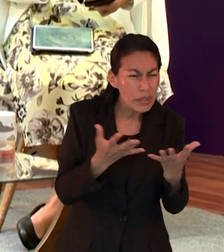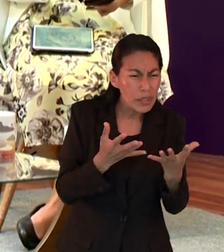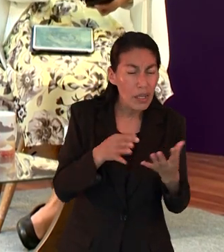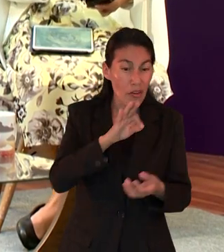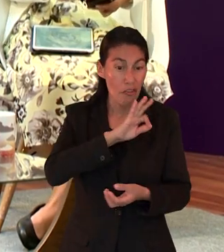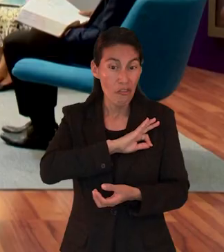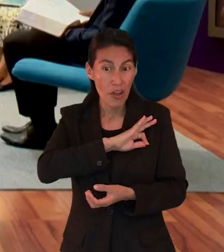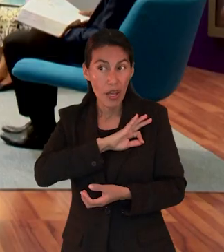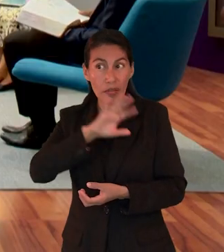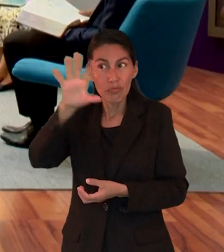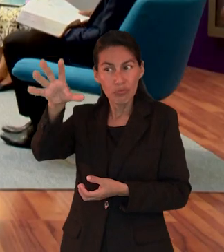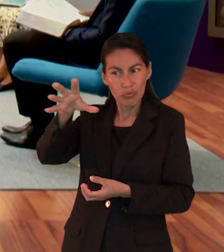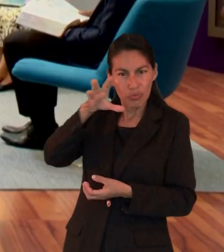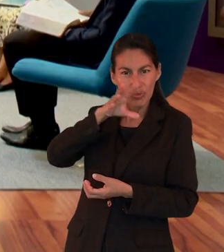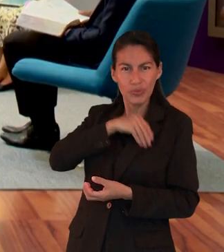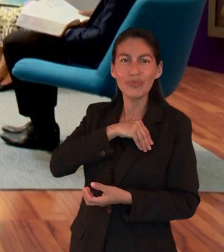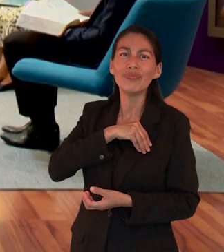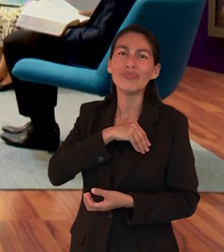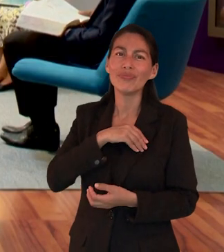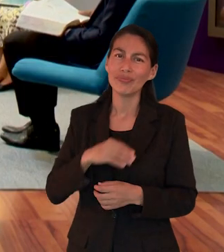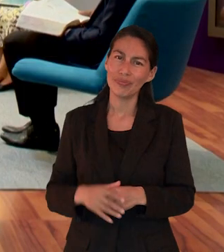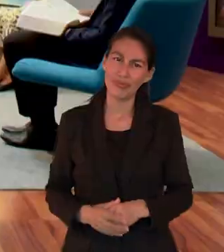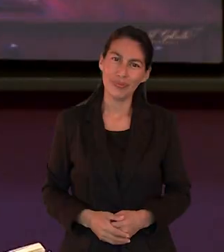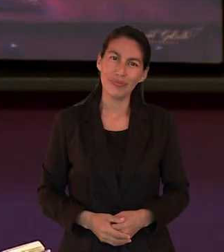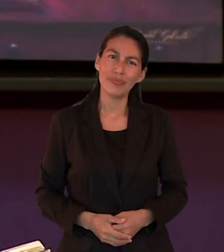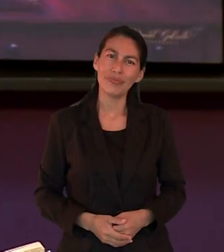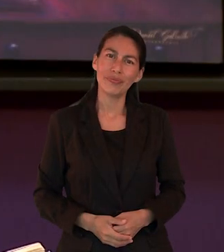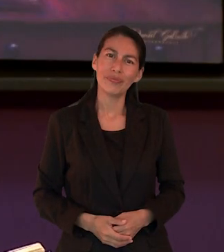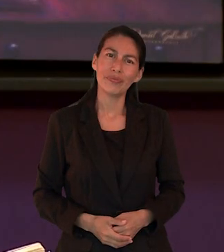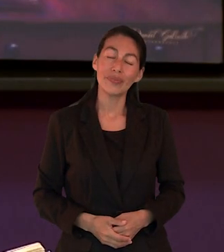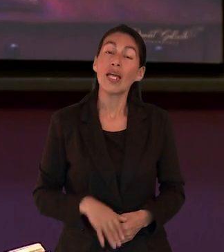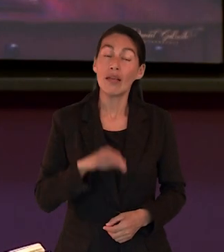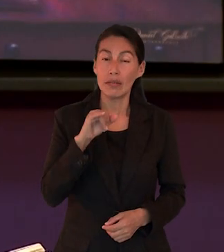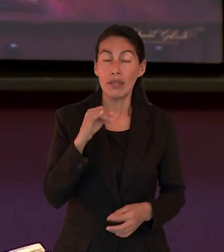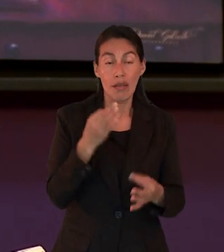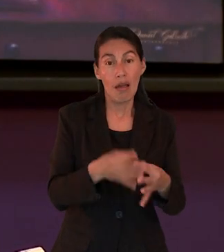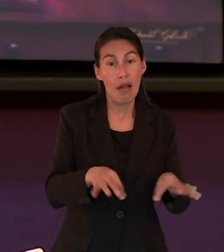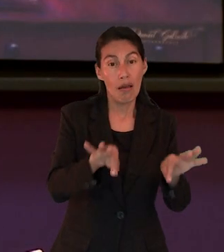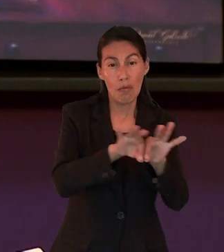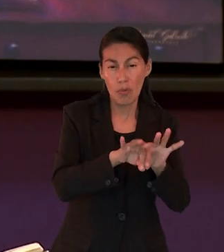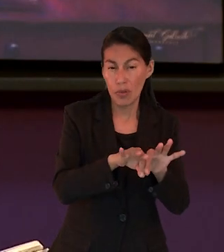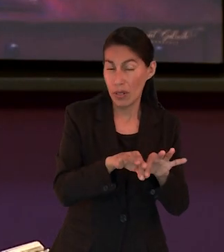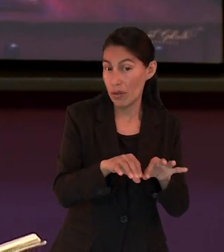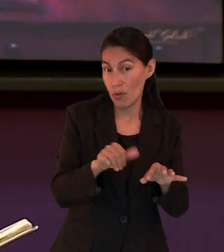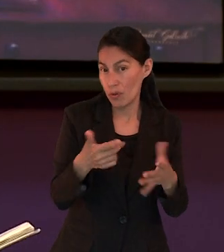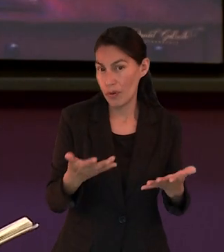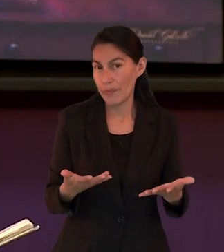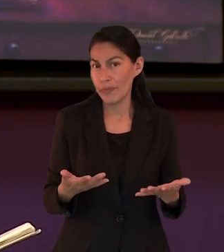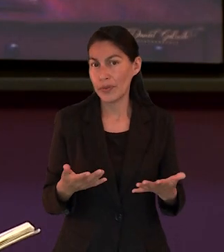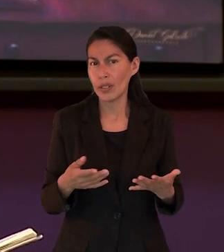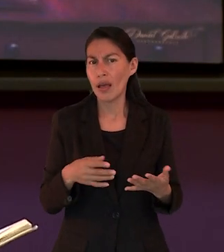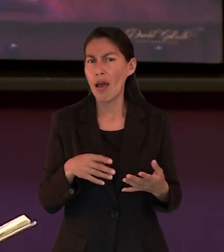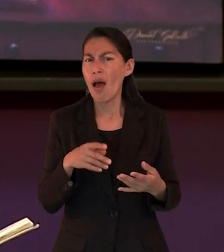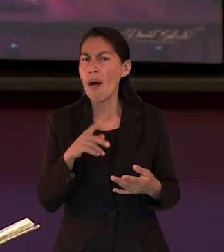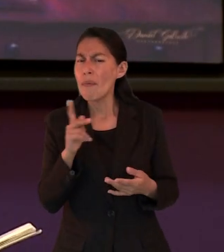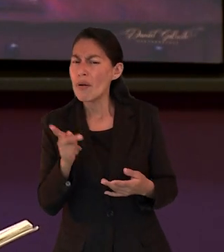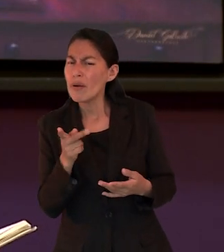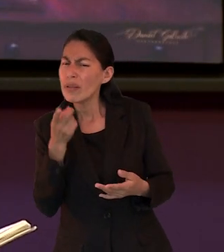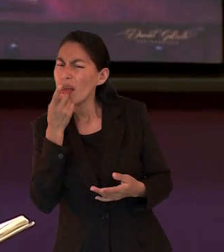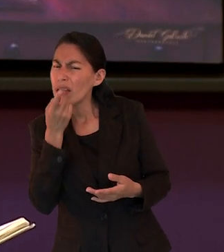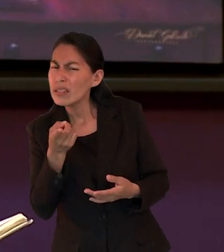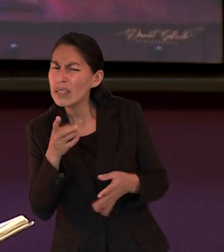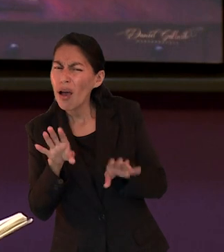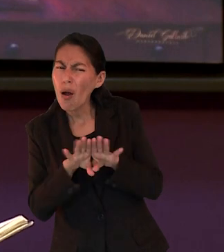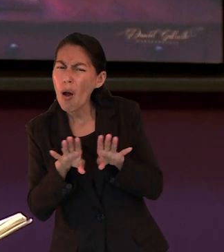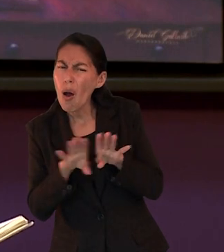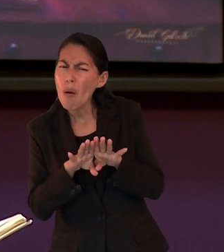también imitar la fe de estos dirigentes espirituales. Y algo muy importante que mencionaba la pregunta principal era, ¿y